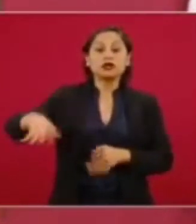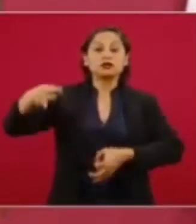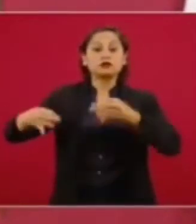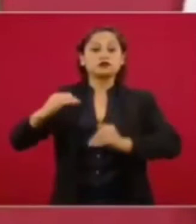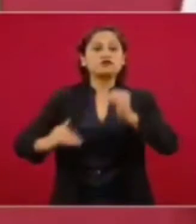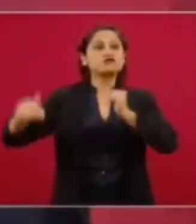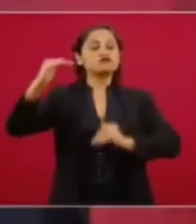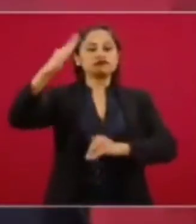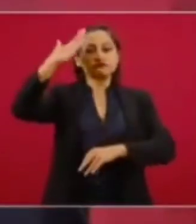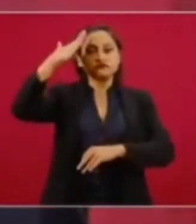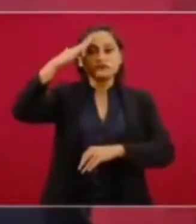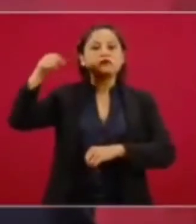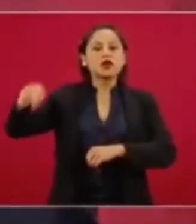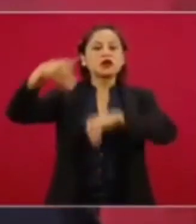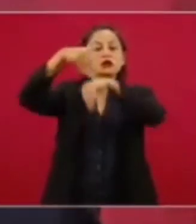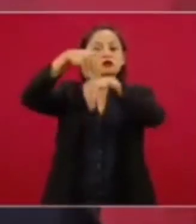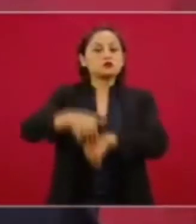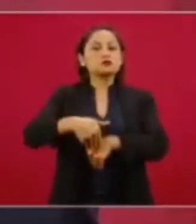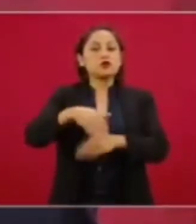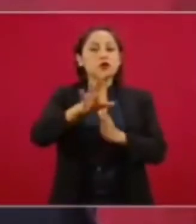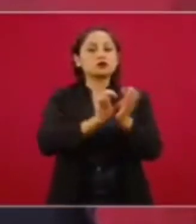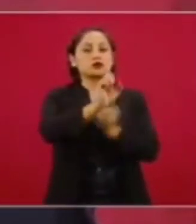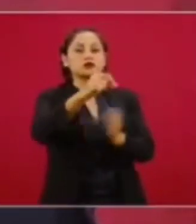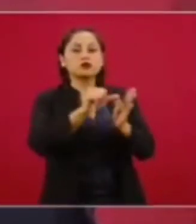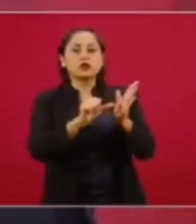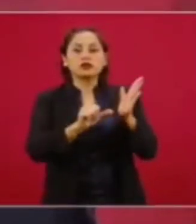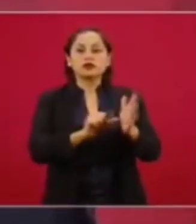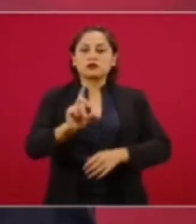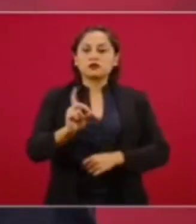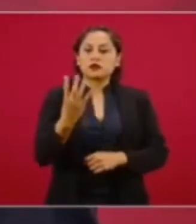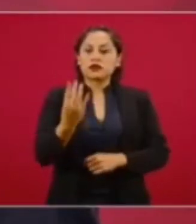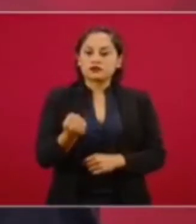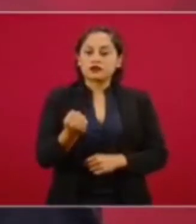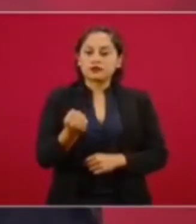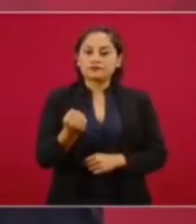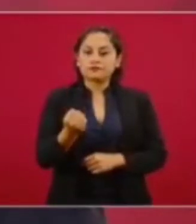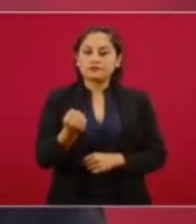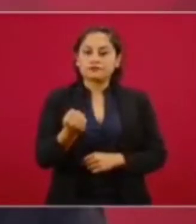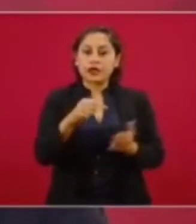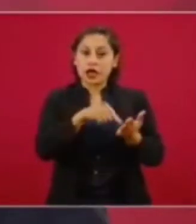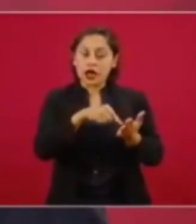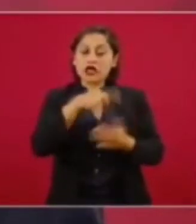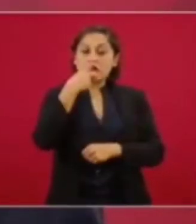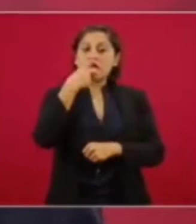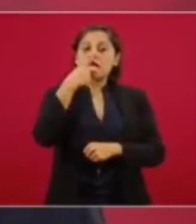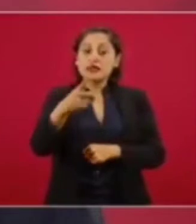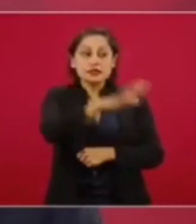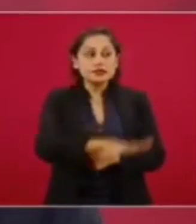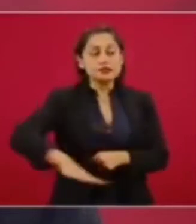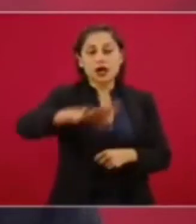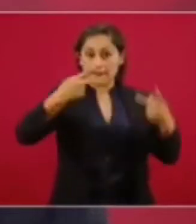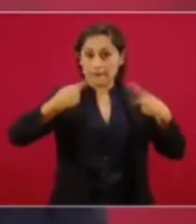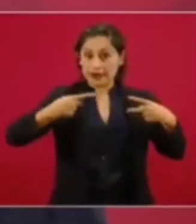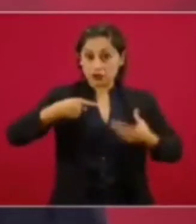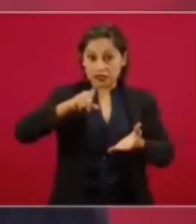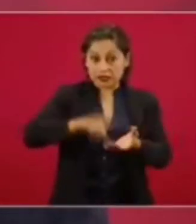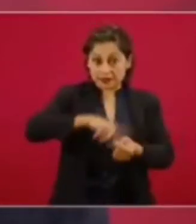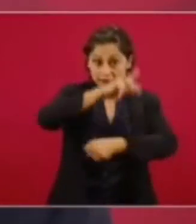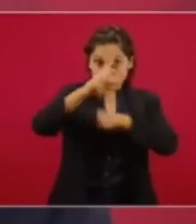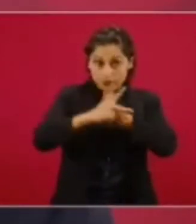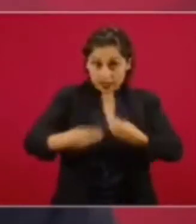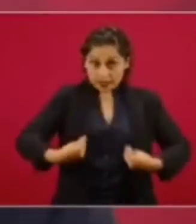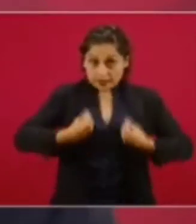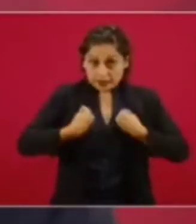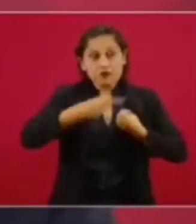del artículo 39 de la Constitución, de que el poder dimana del pueblo y se instituye para su beneficio y el pueblo